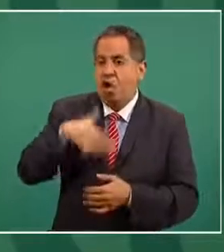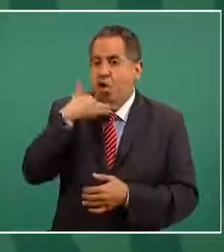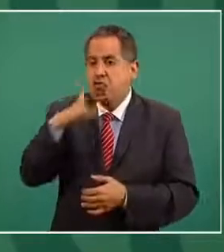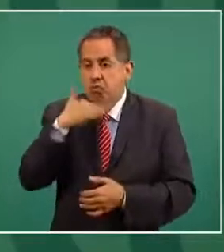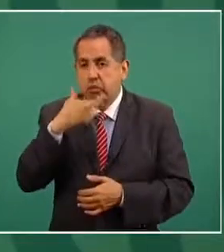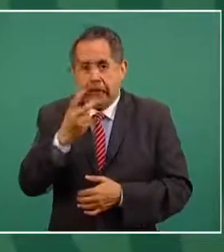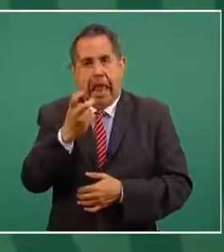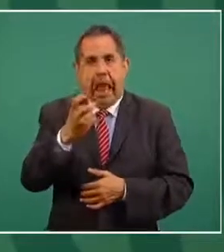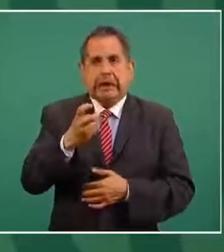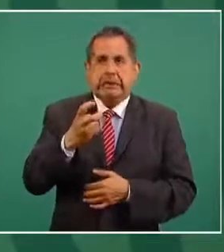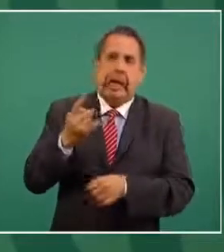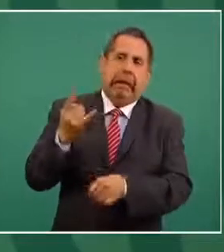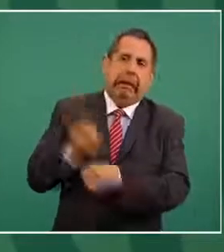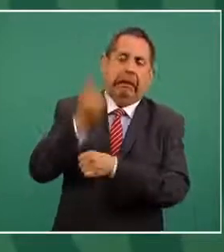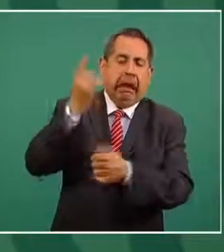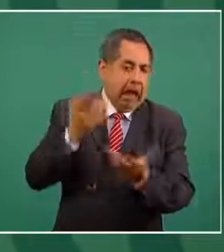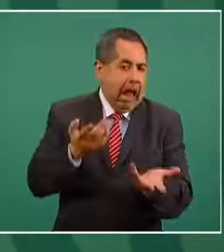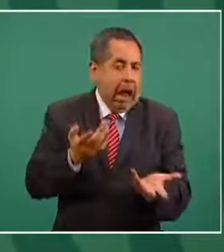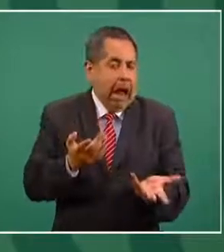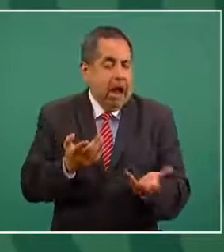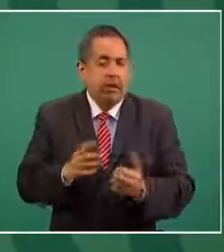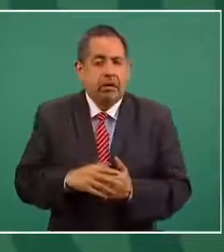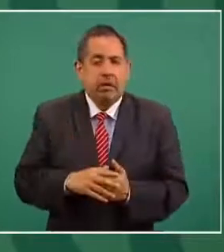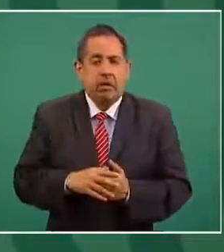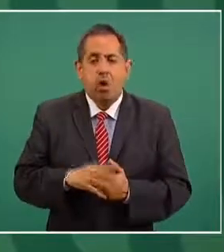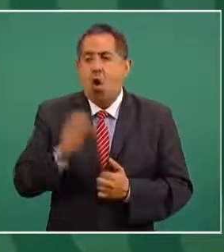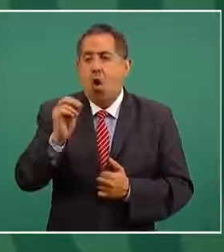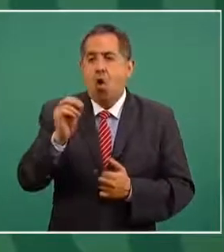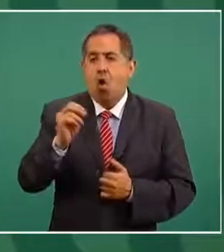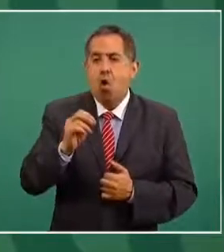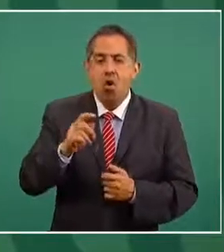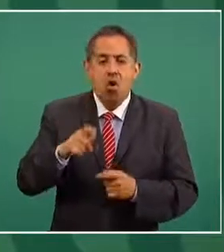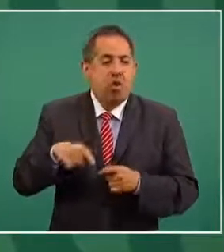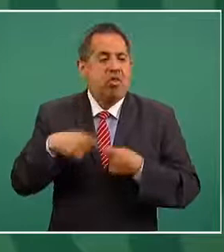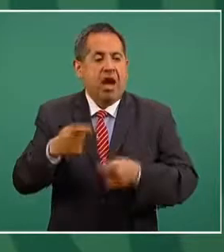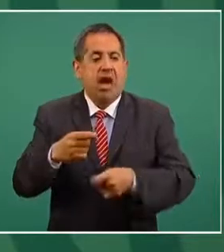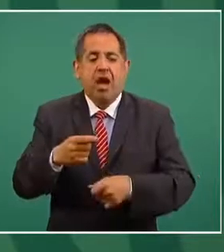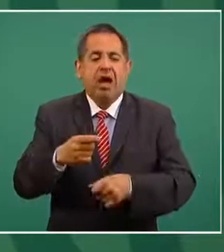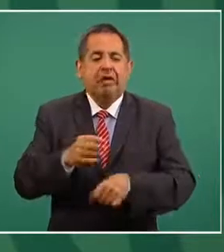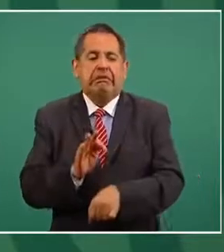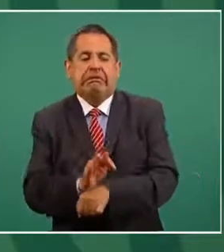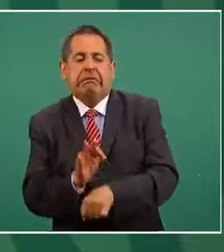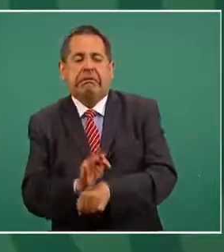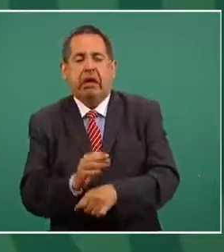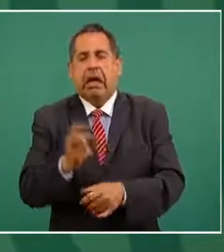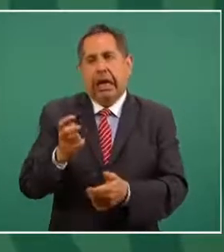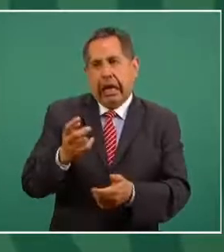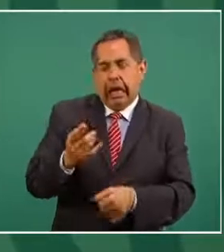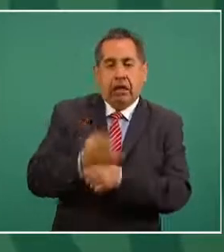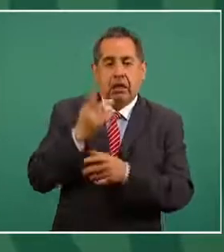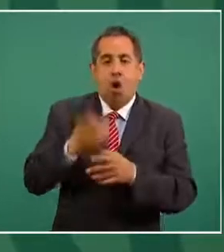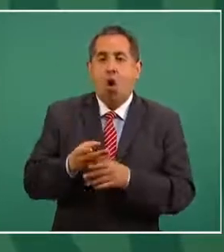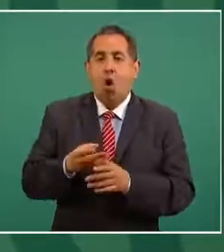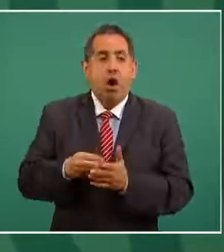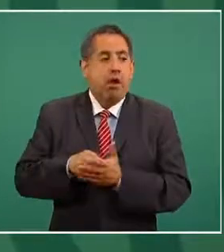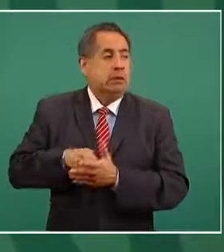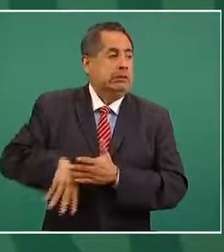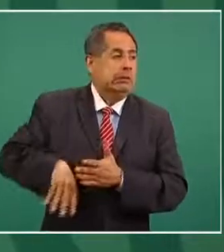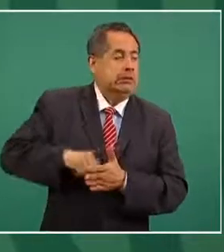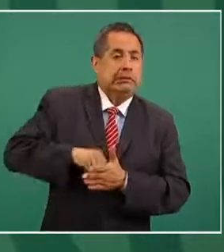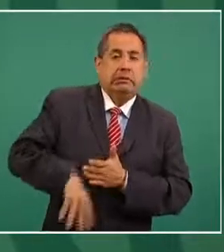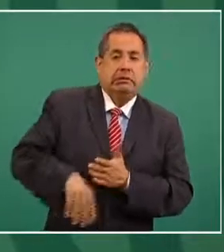cuando hay impunidad cuando se oculta información